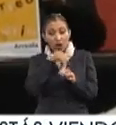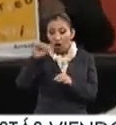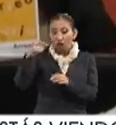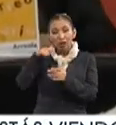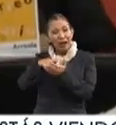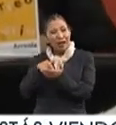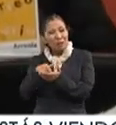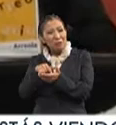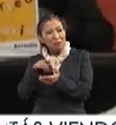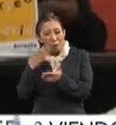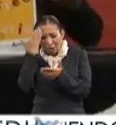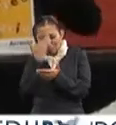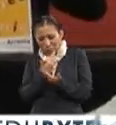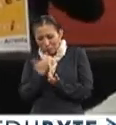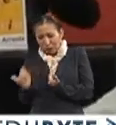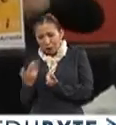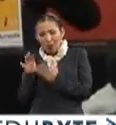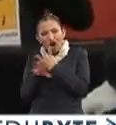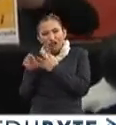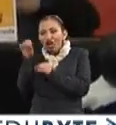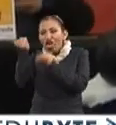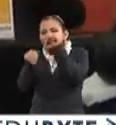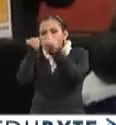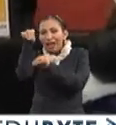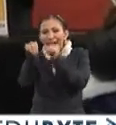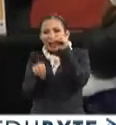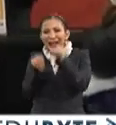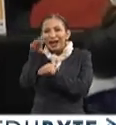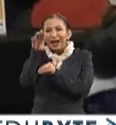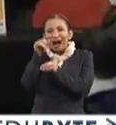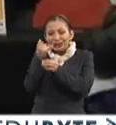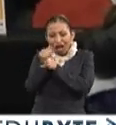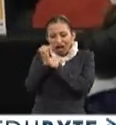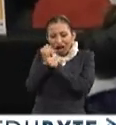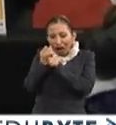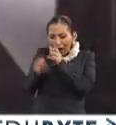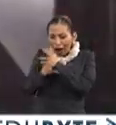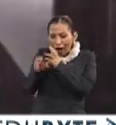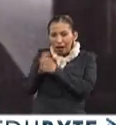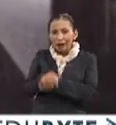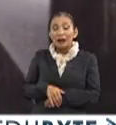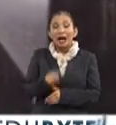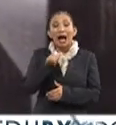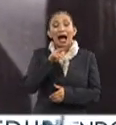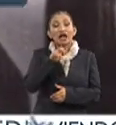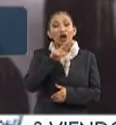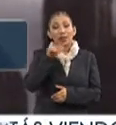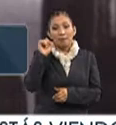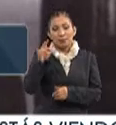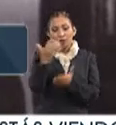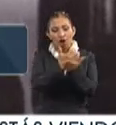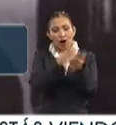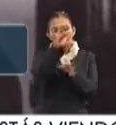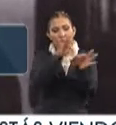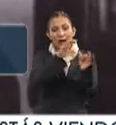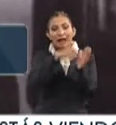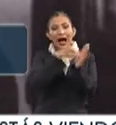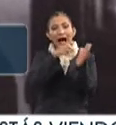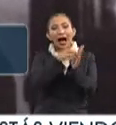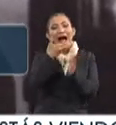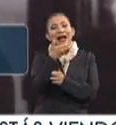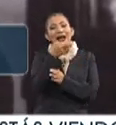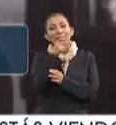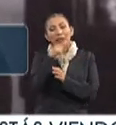otro lado que era como cositas, o sea, como que hacía, tallaba madera. Arreola es parte de la colección Caja de